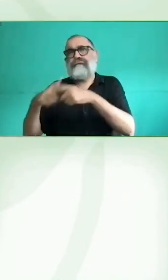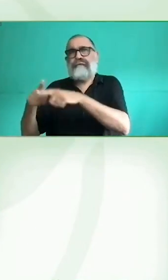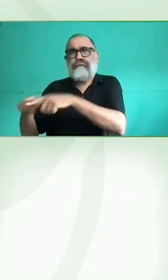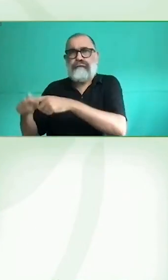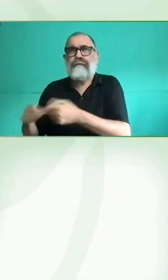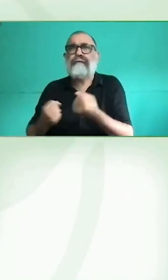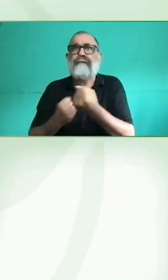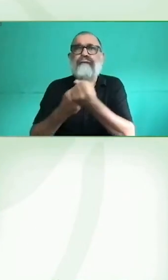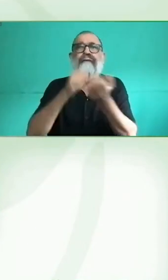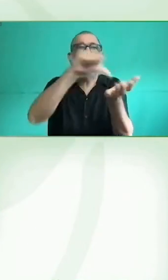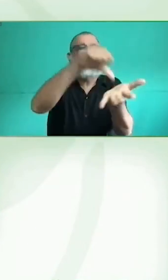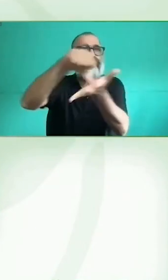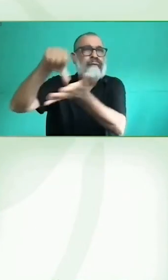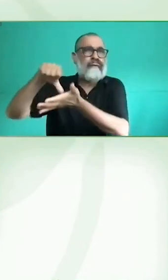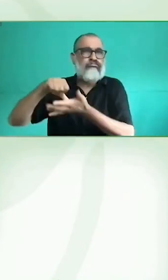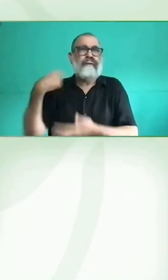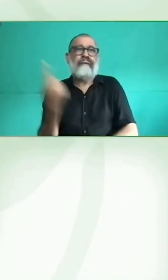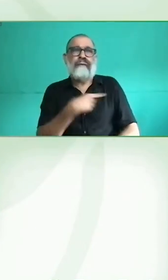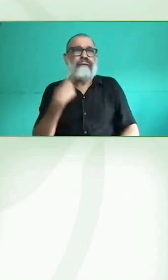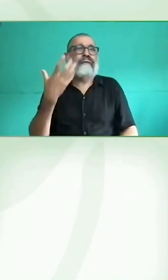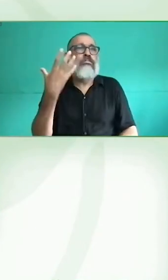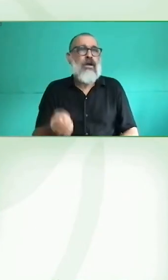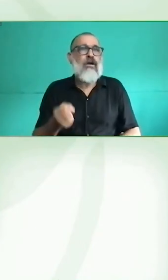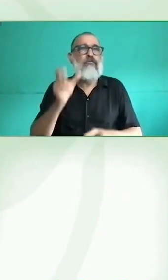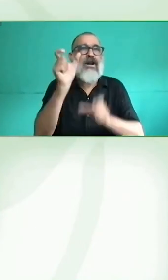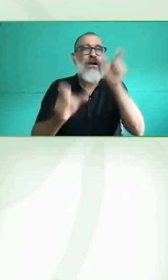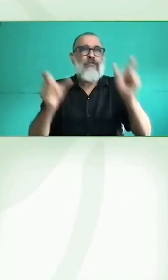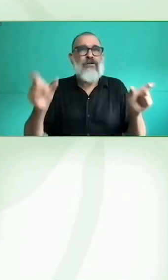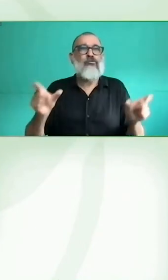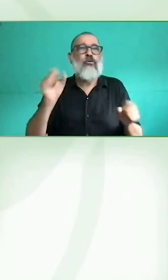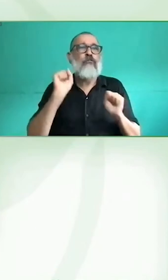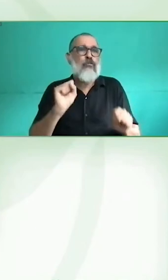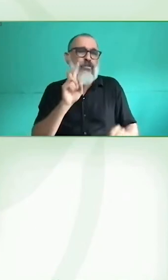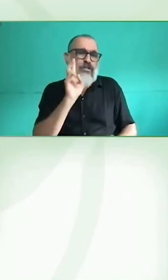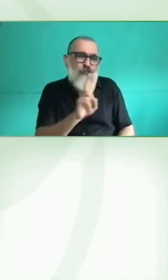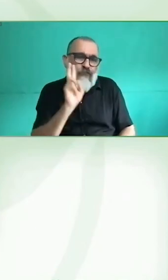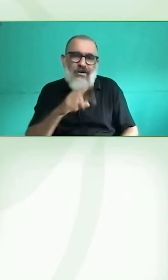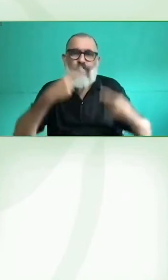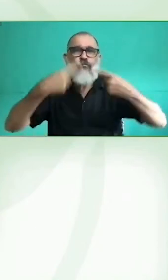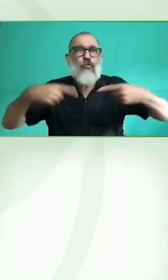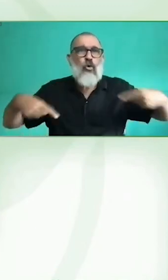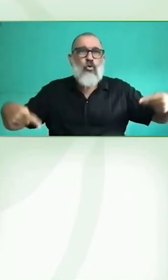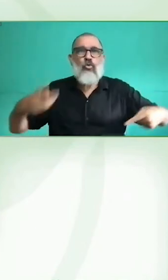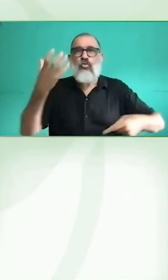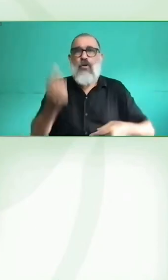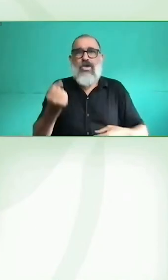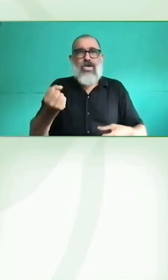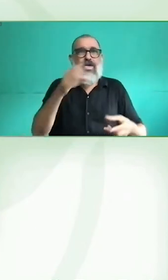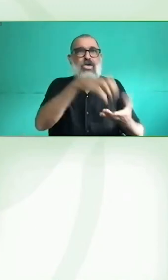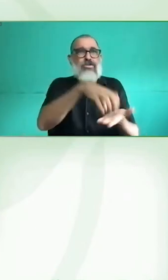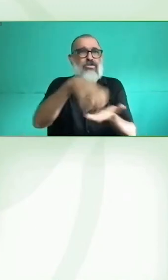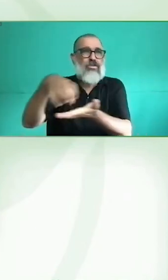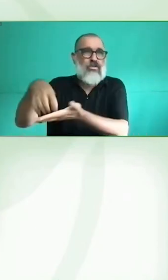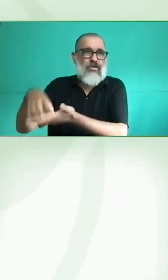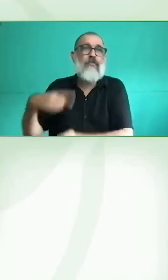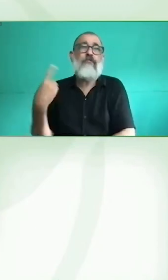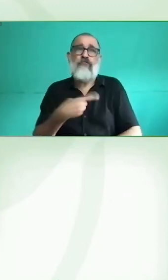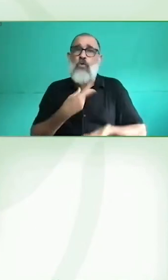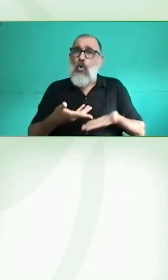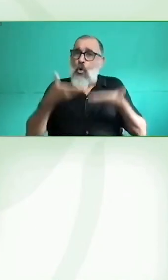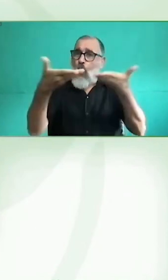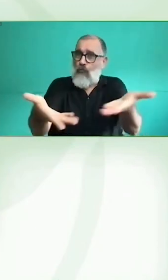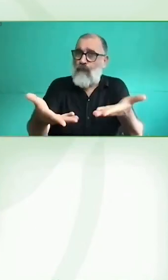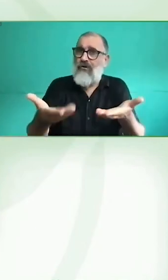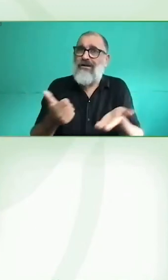y formamos, si me permiten, es esa doble vertiente, formación e información, también a universidades, a